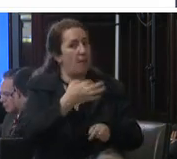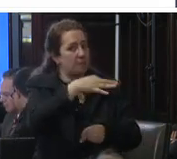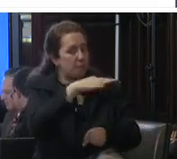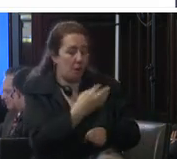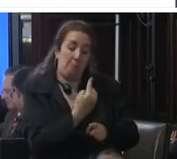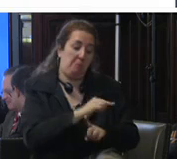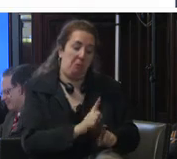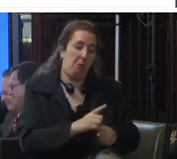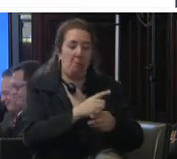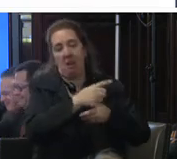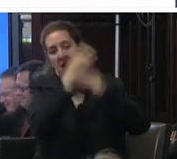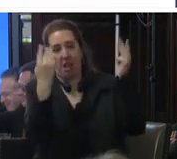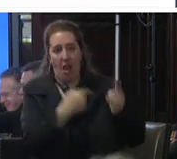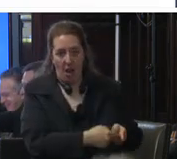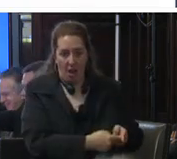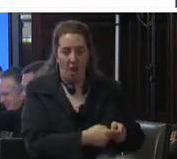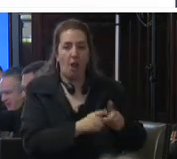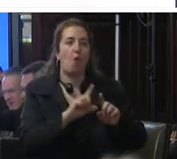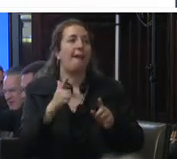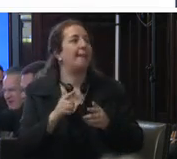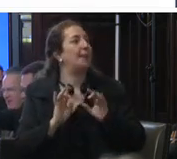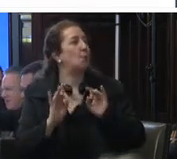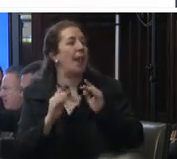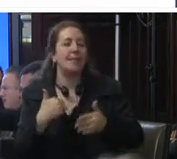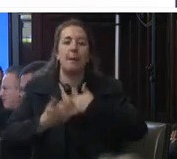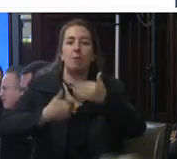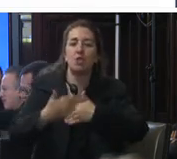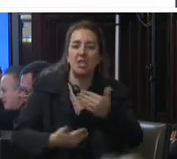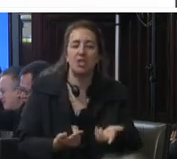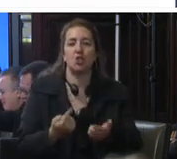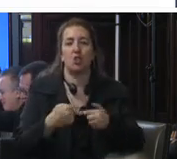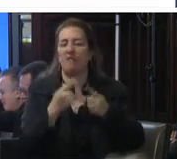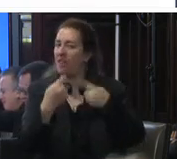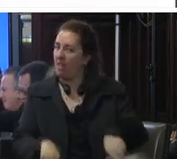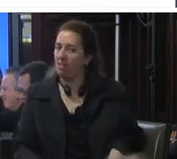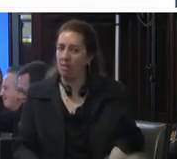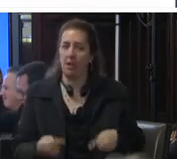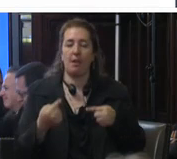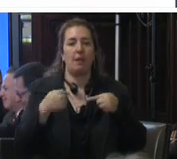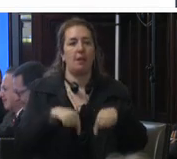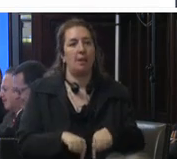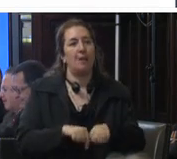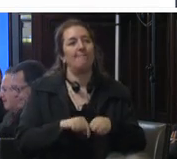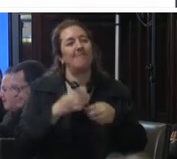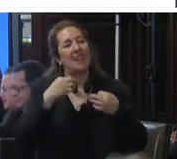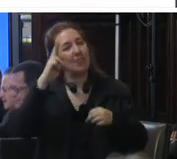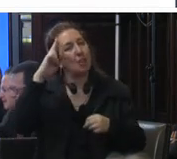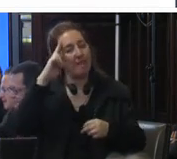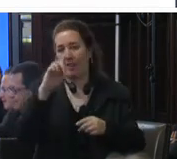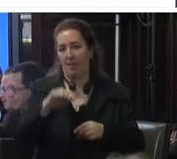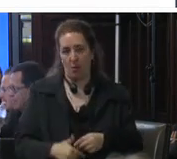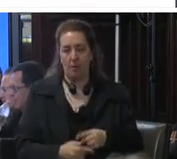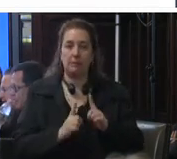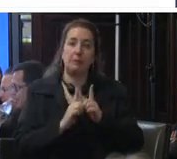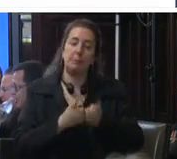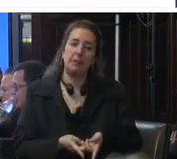rompe con su naturaleza procesal impide el análisis jurisdiccional de su necesidad proporcionalidad y razonabilidad y desde luego